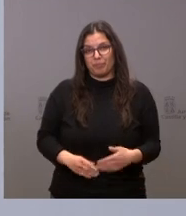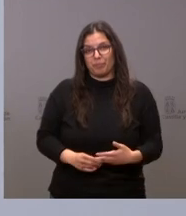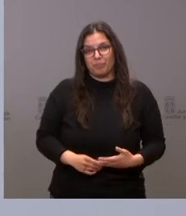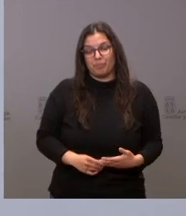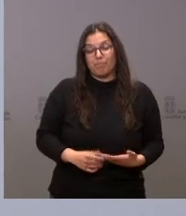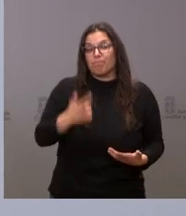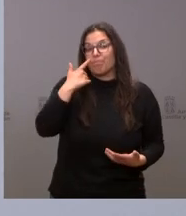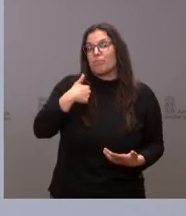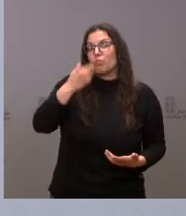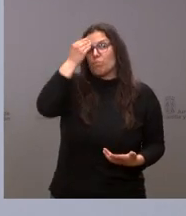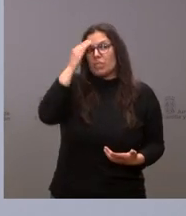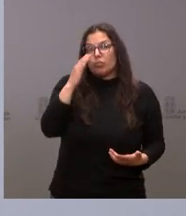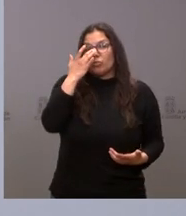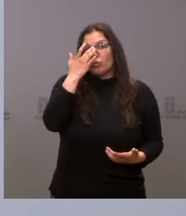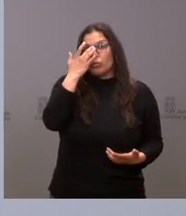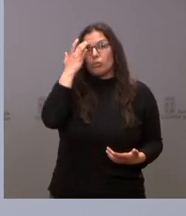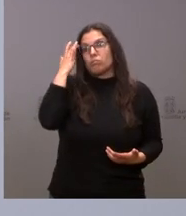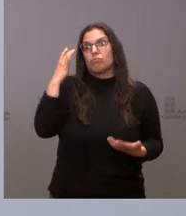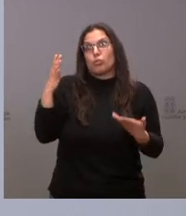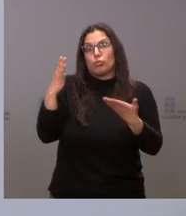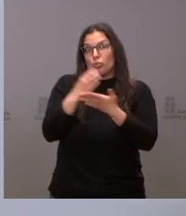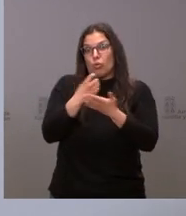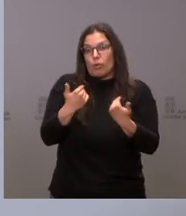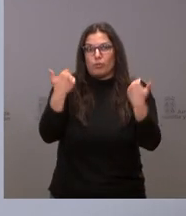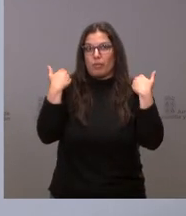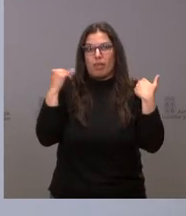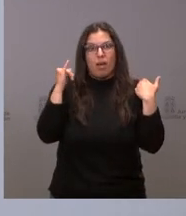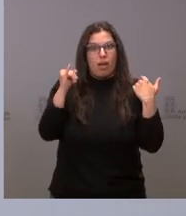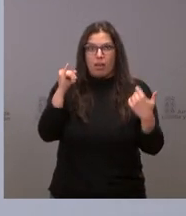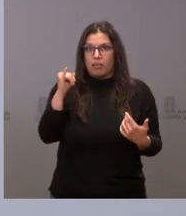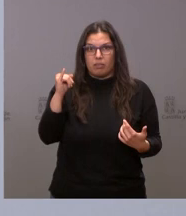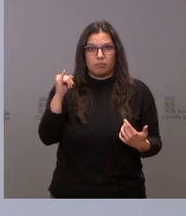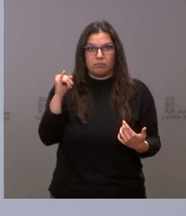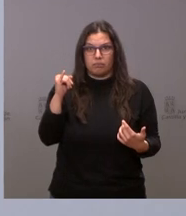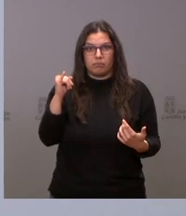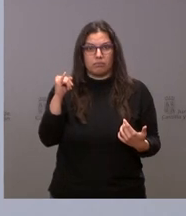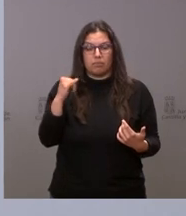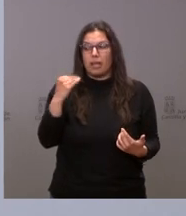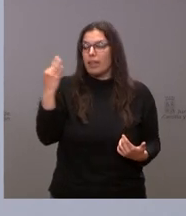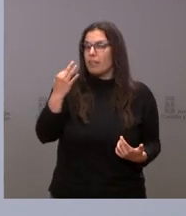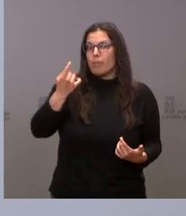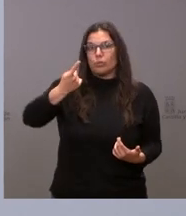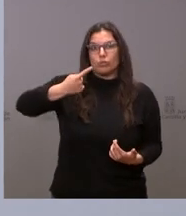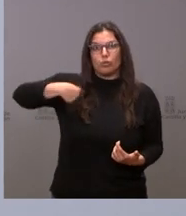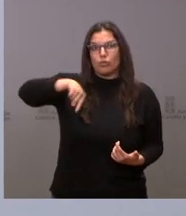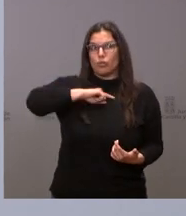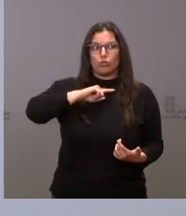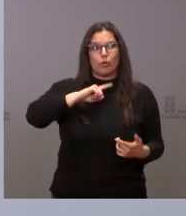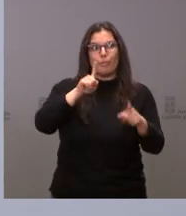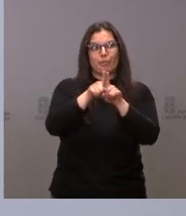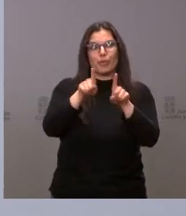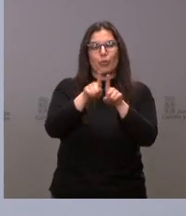que todos tenemos una responsabilidad y tenemos que estar a la altura de la